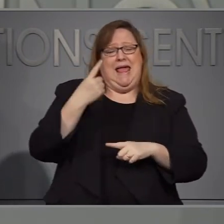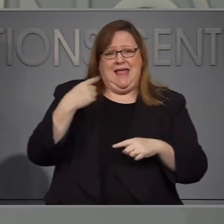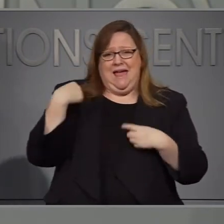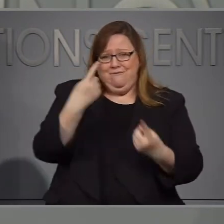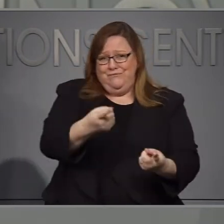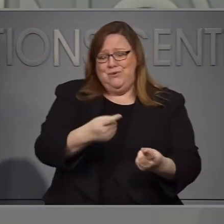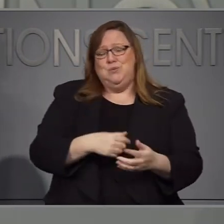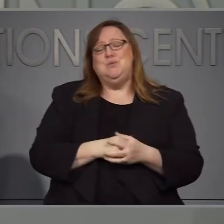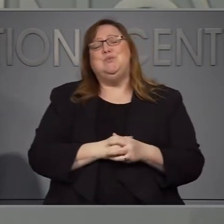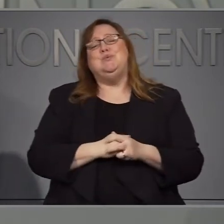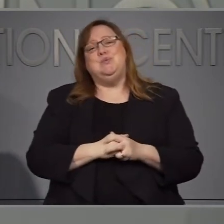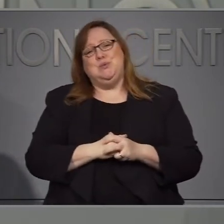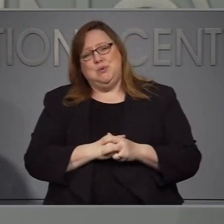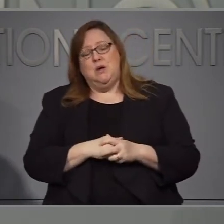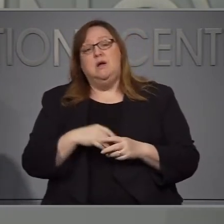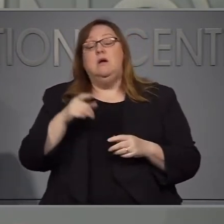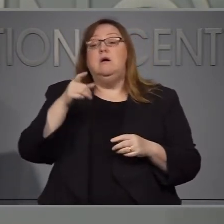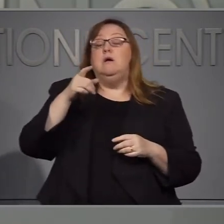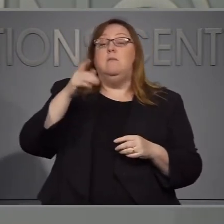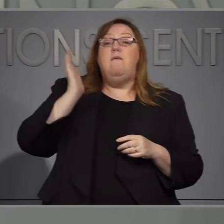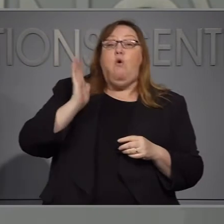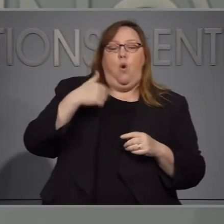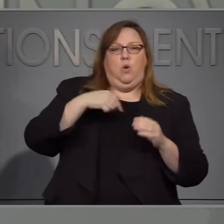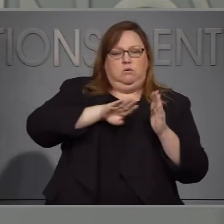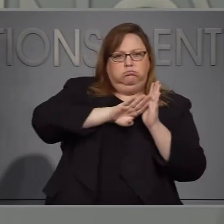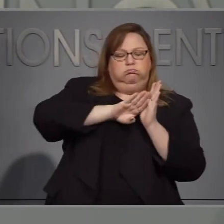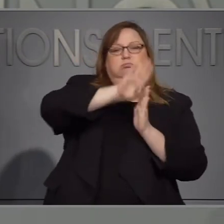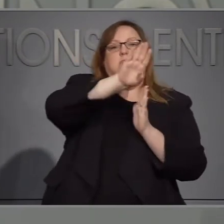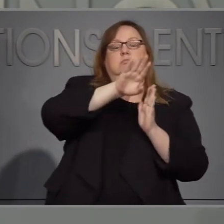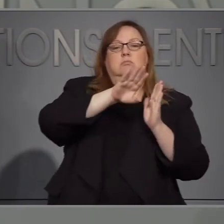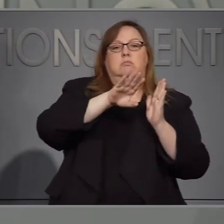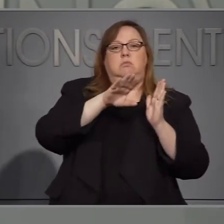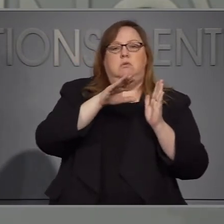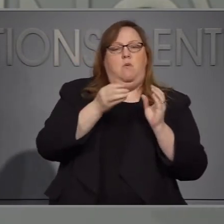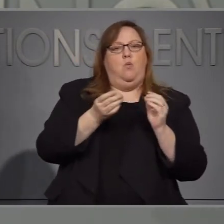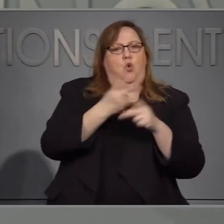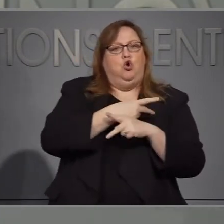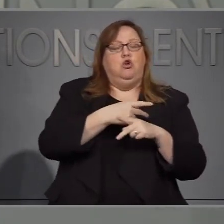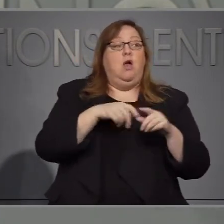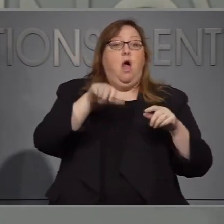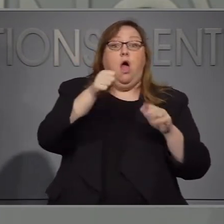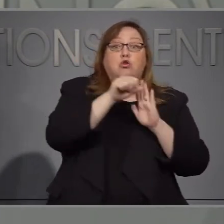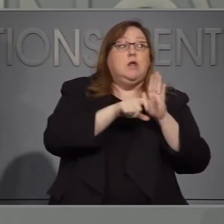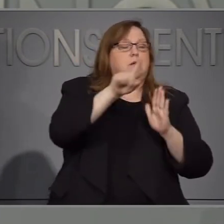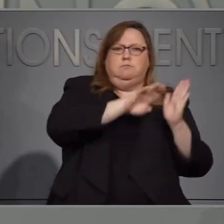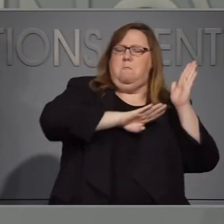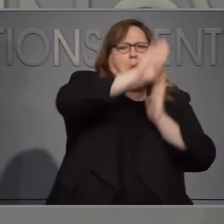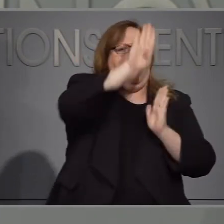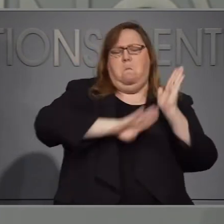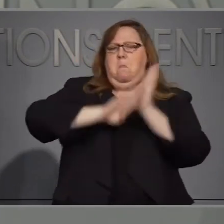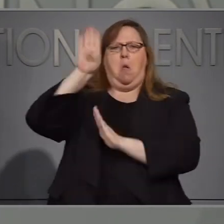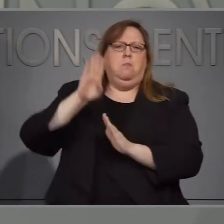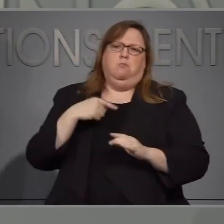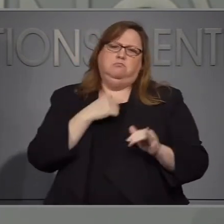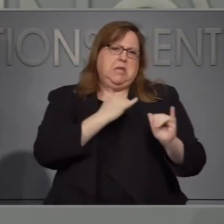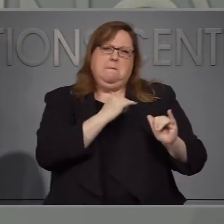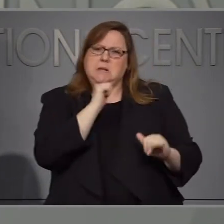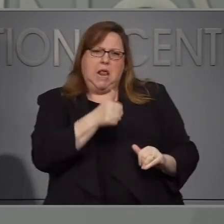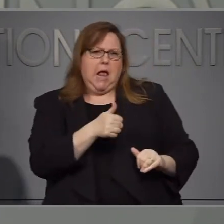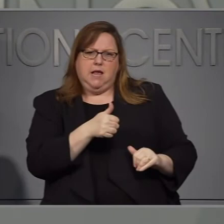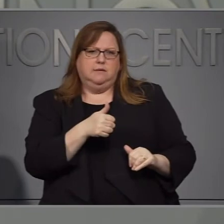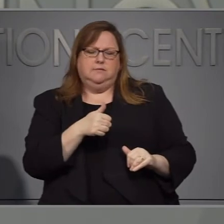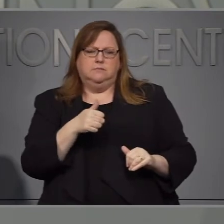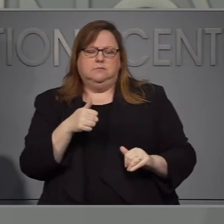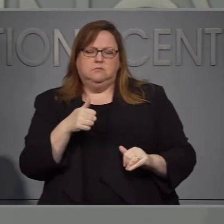subiendo, pero es que tienes razón no estamos acelerando como otros estados alrededor de nosotros